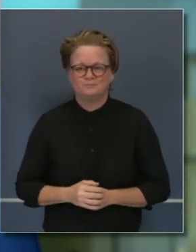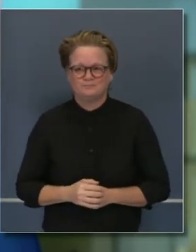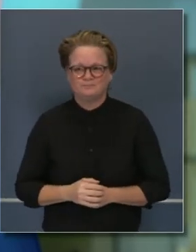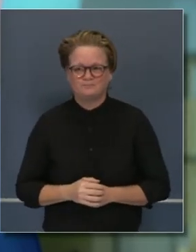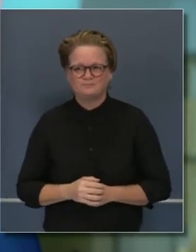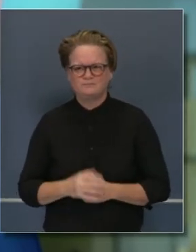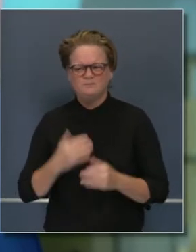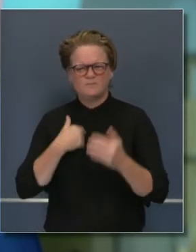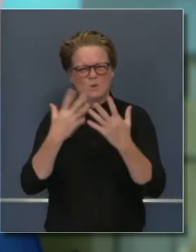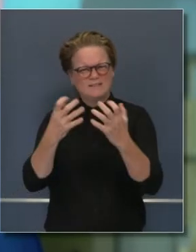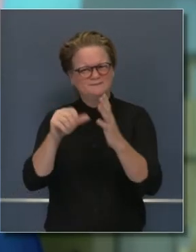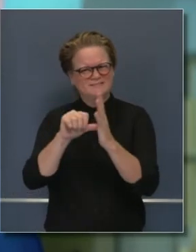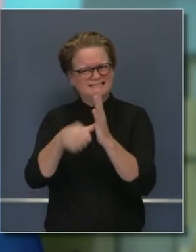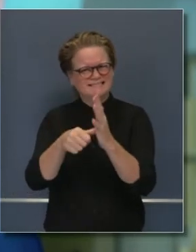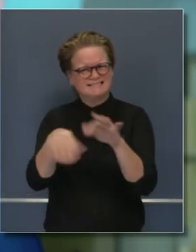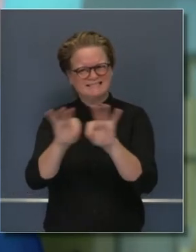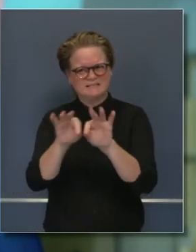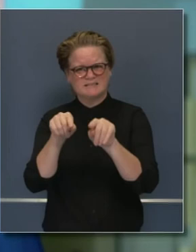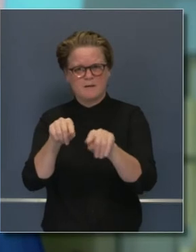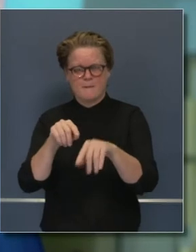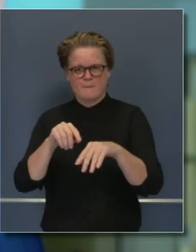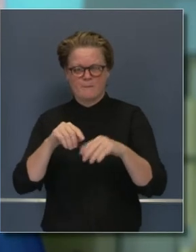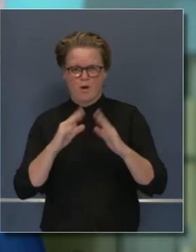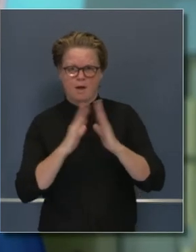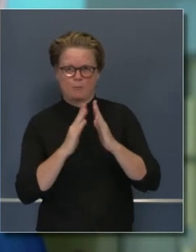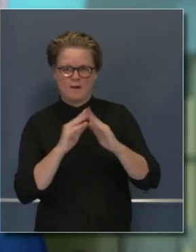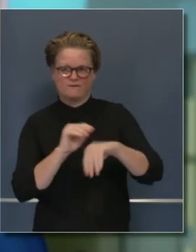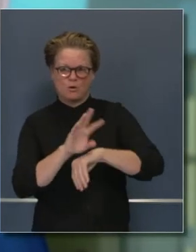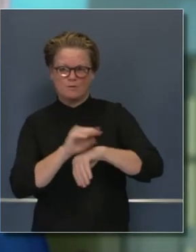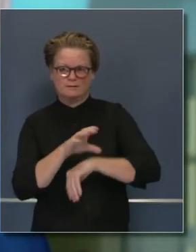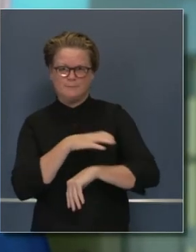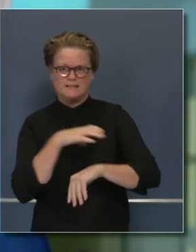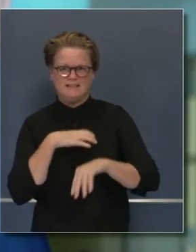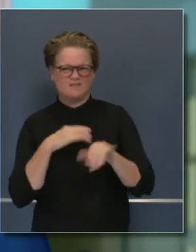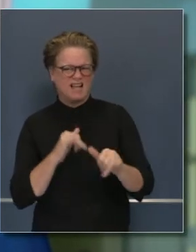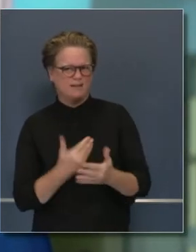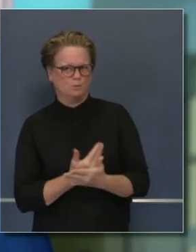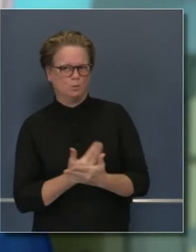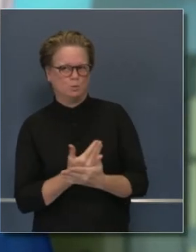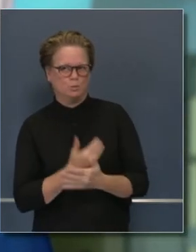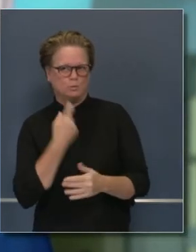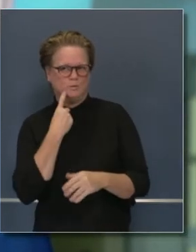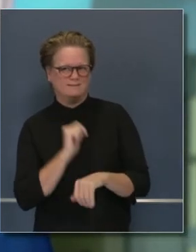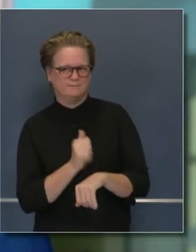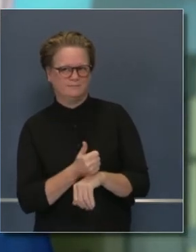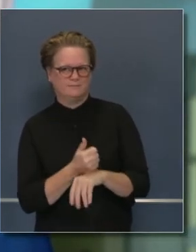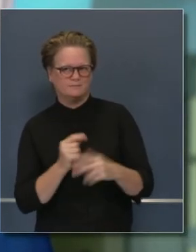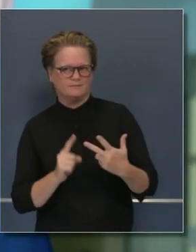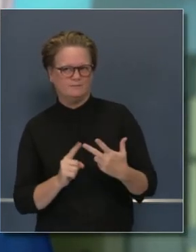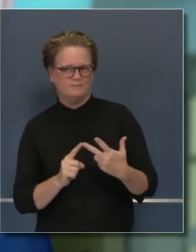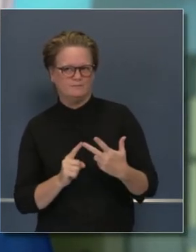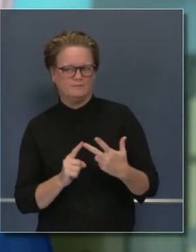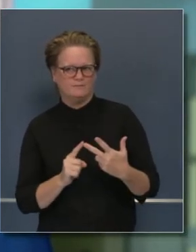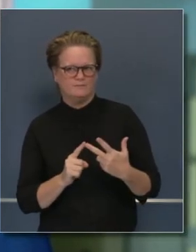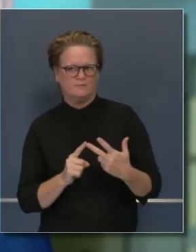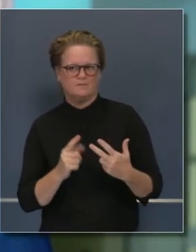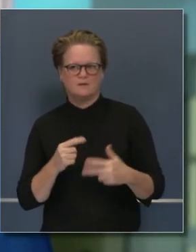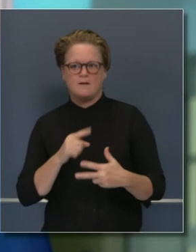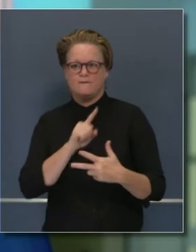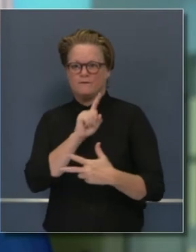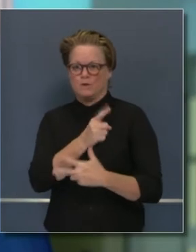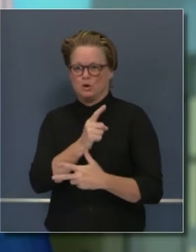El comité consultorio comunitario comunitario comunitario un comité más nuevo que mencionó el doctor Galley.